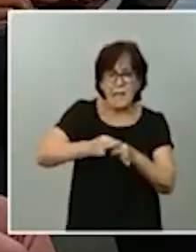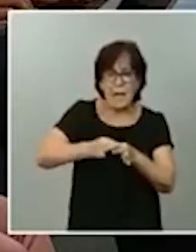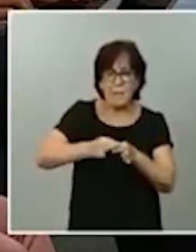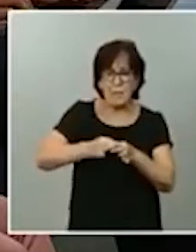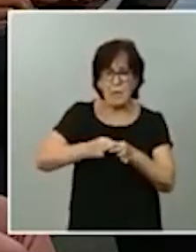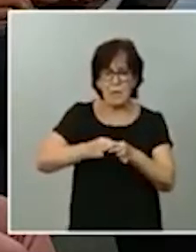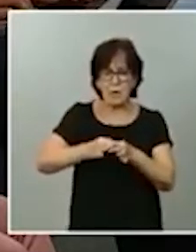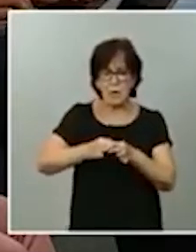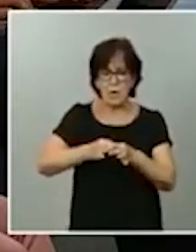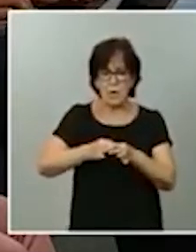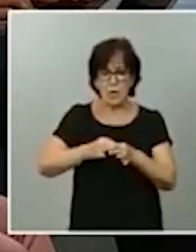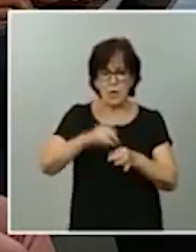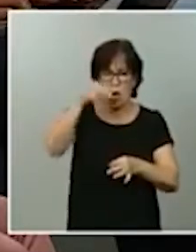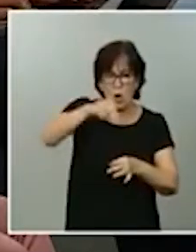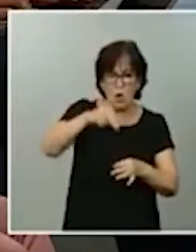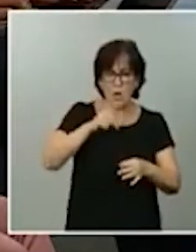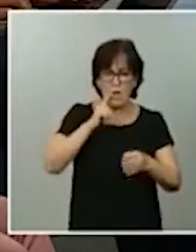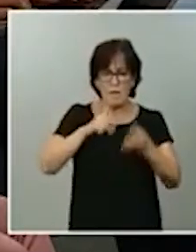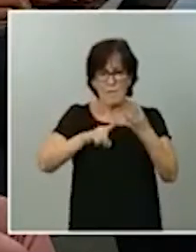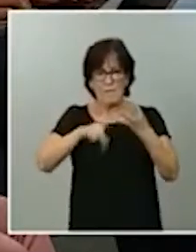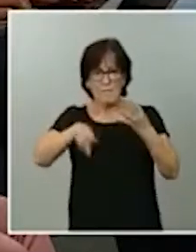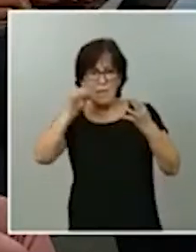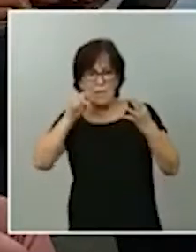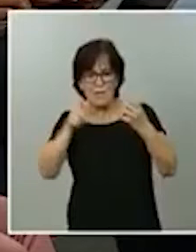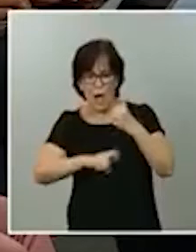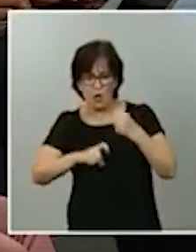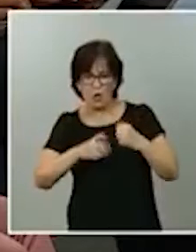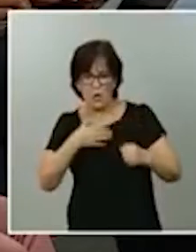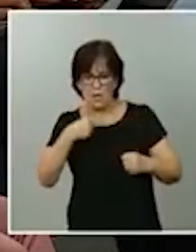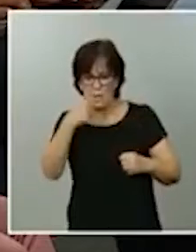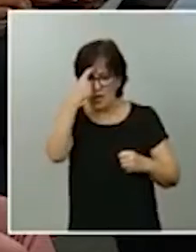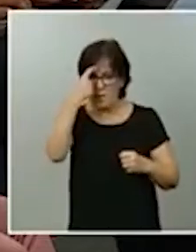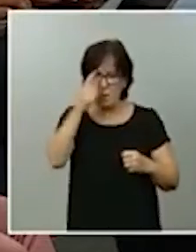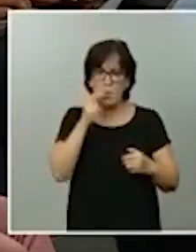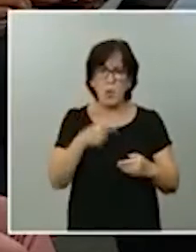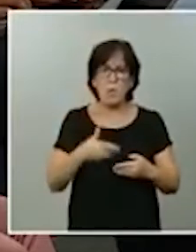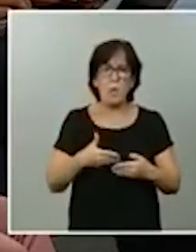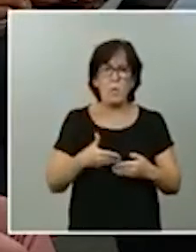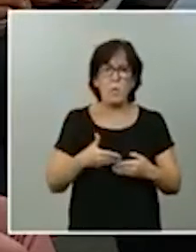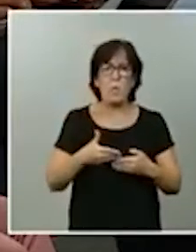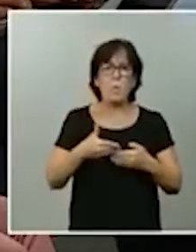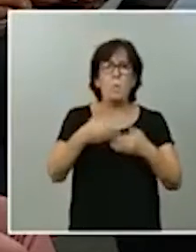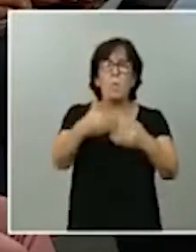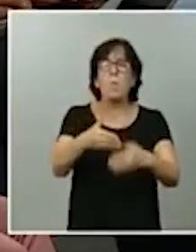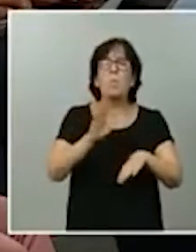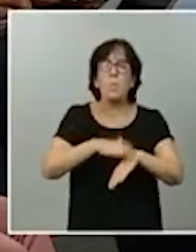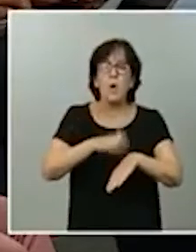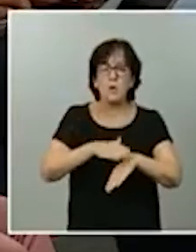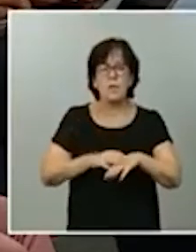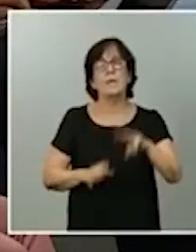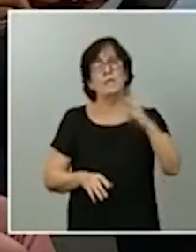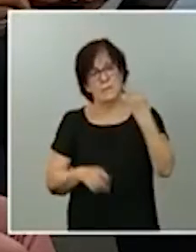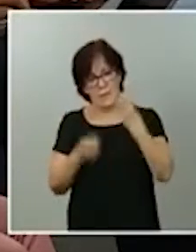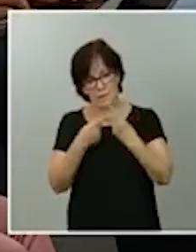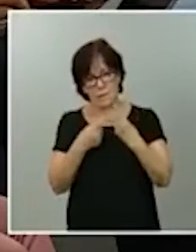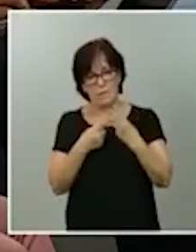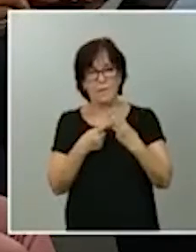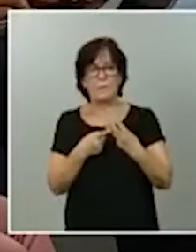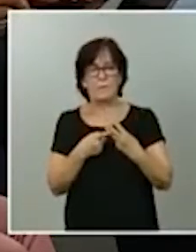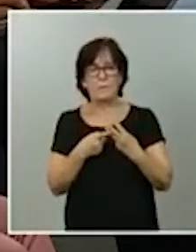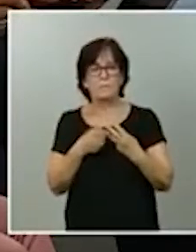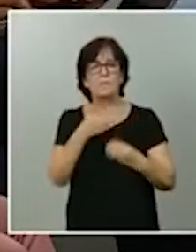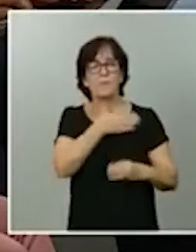anunció que sería final de agosto. Quería saber si es que se ha retrasado y por qué. En tercer lugar, ha